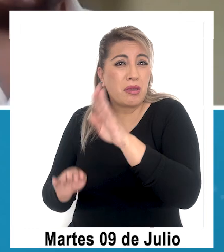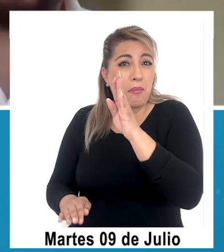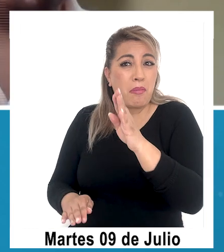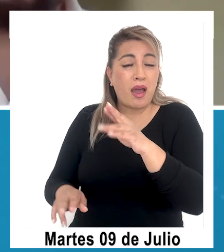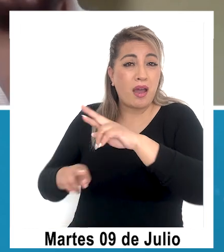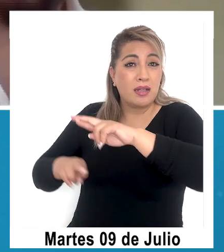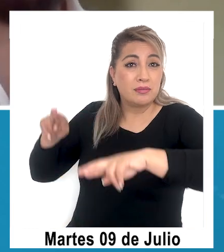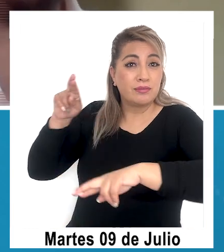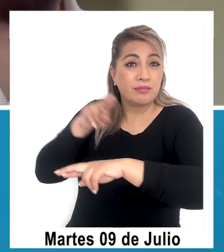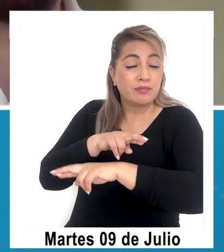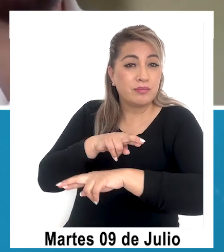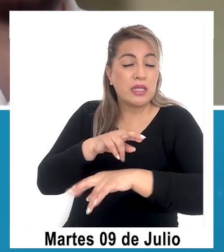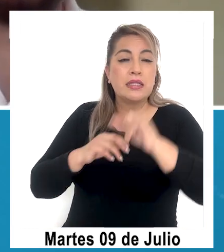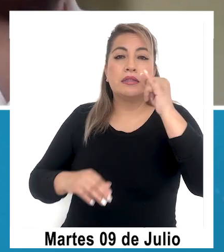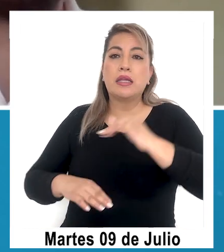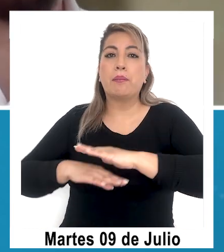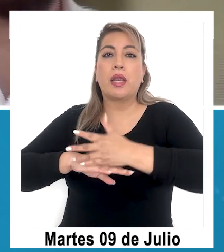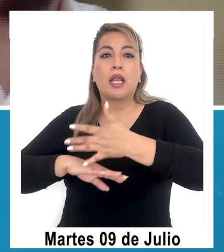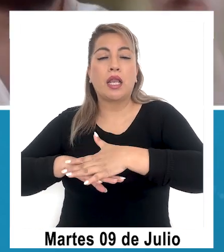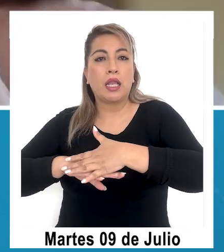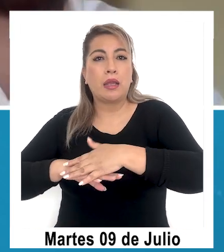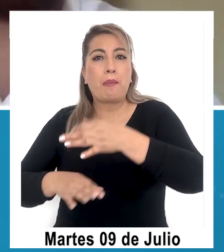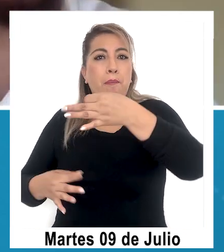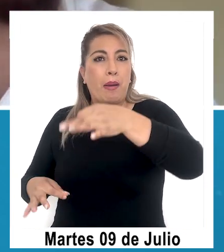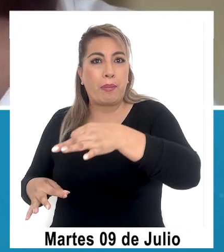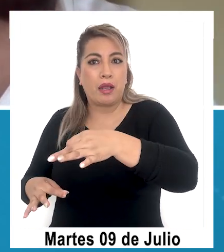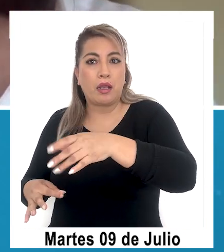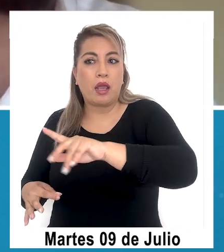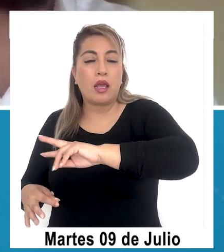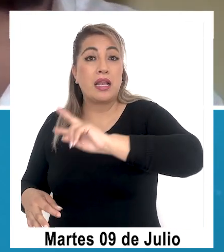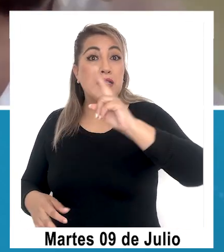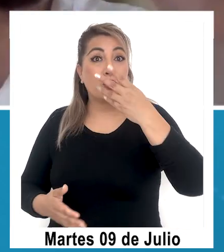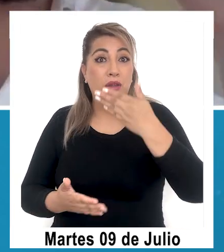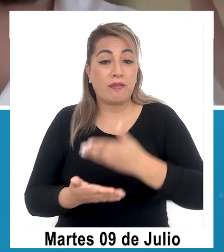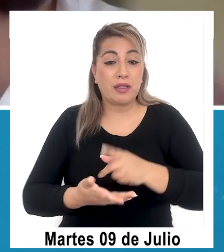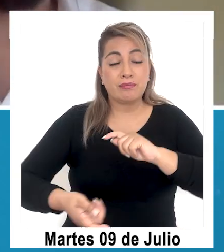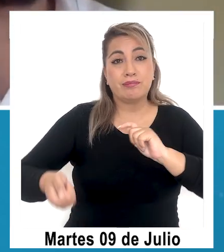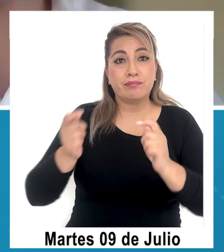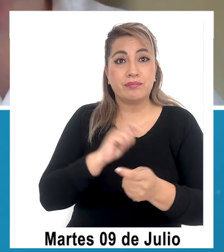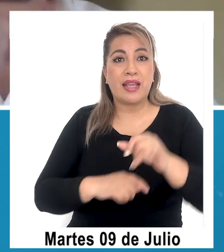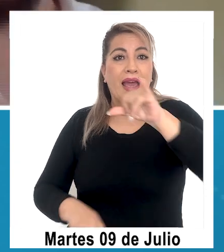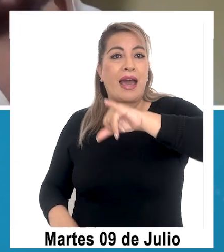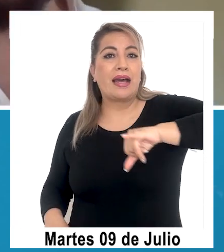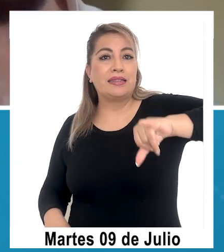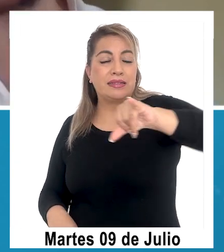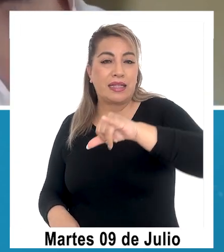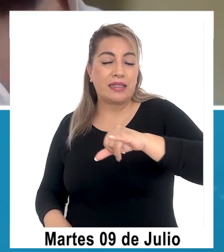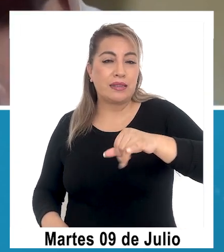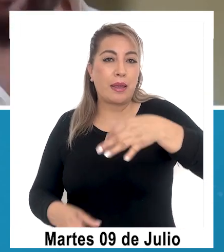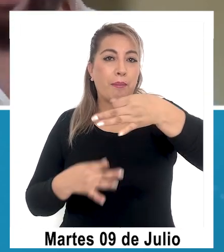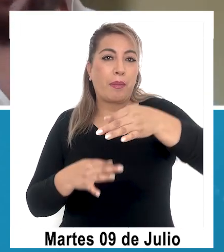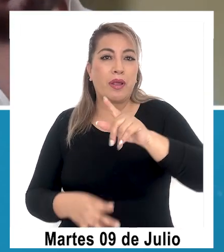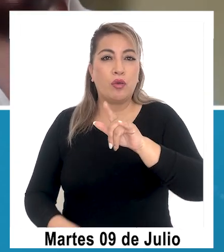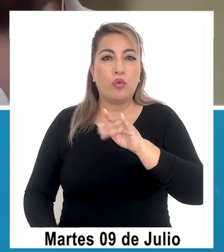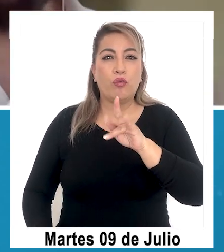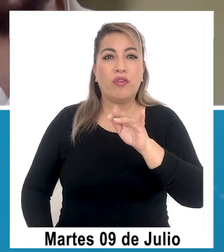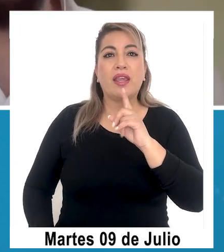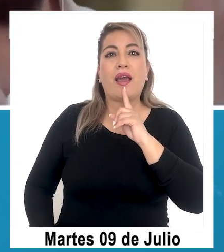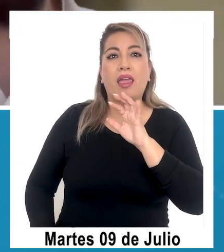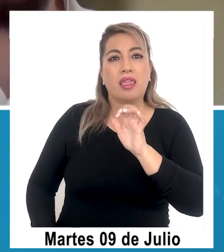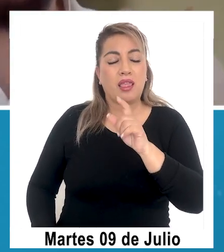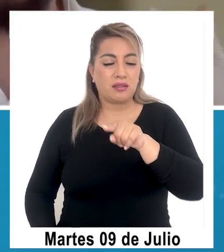reciclaba en artículos electrónicos, latas y papeles cambió, en esta segunda encuesta dice aceites, lubricantes y papeles.